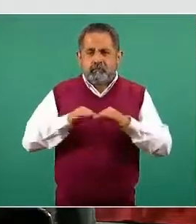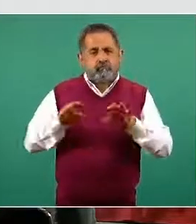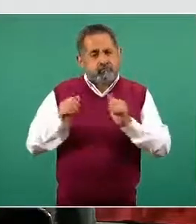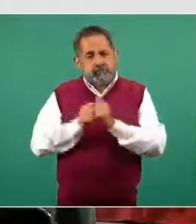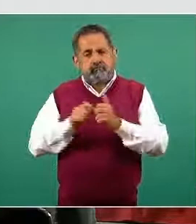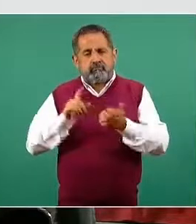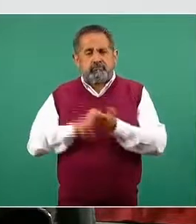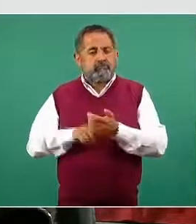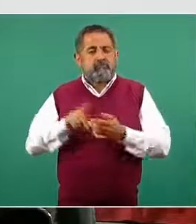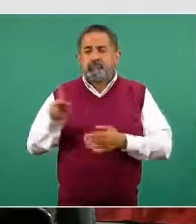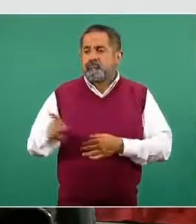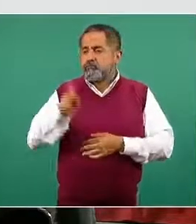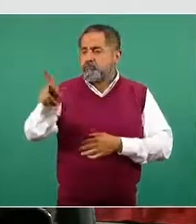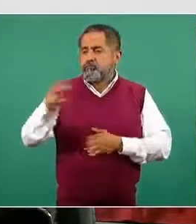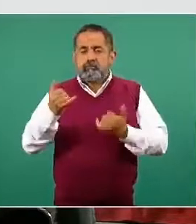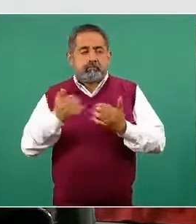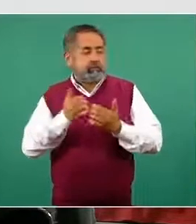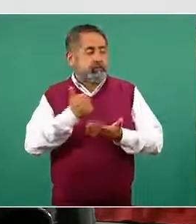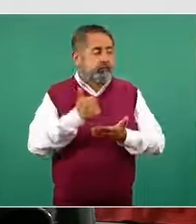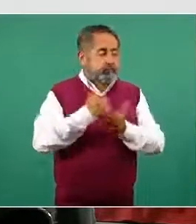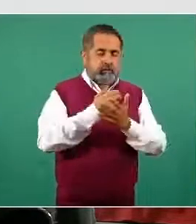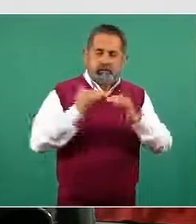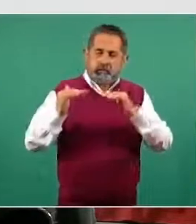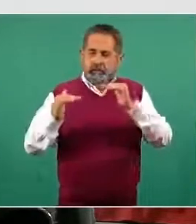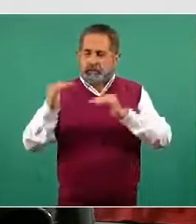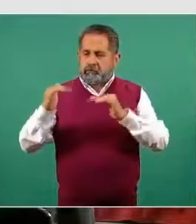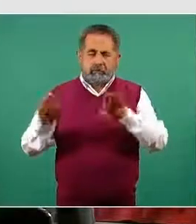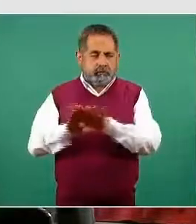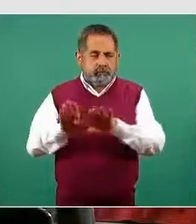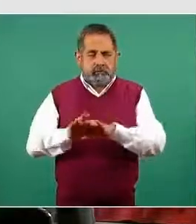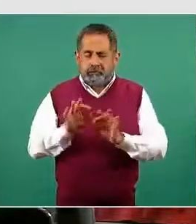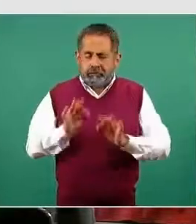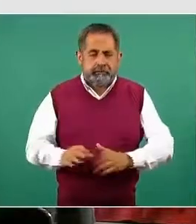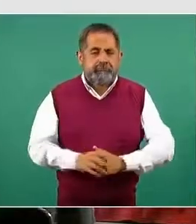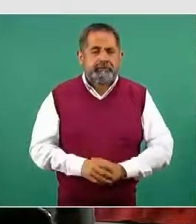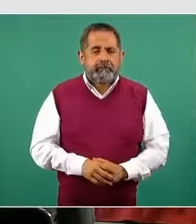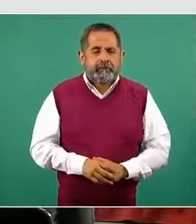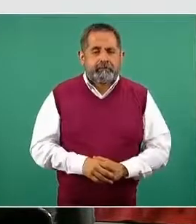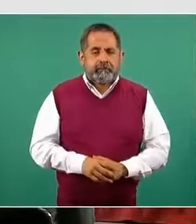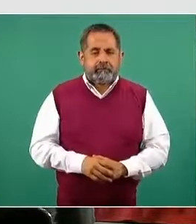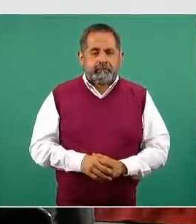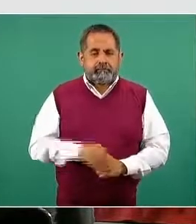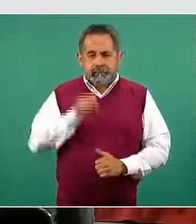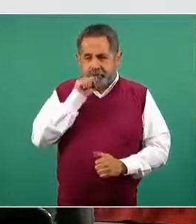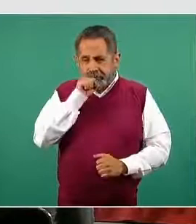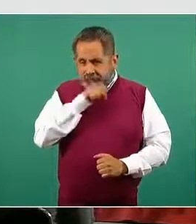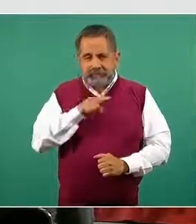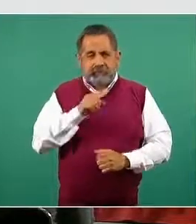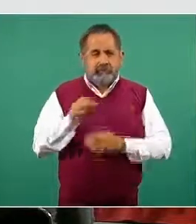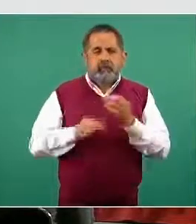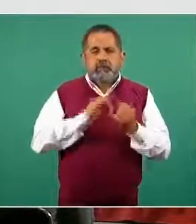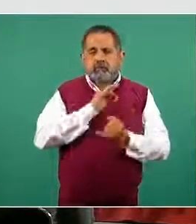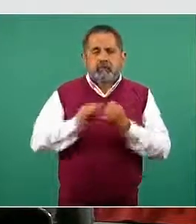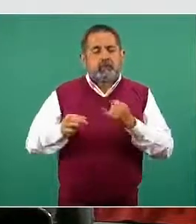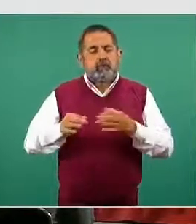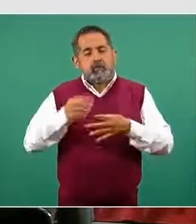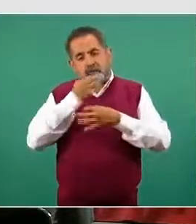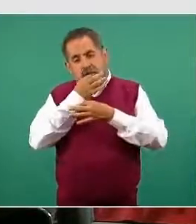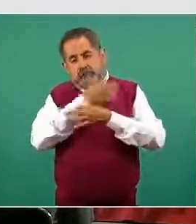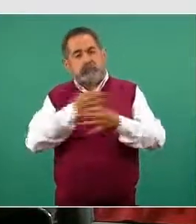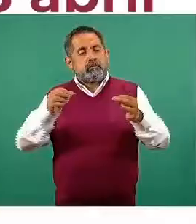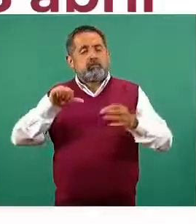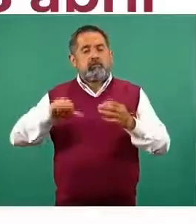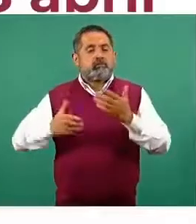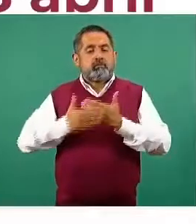lo rural y lo urbano. Y por último, el anuncio que se dio también